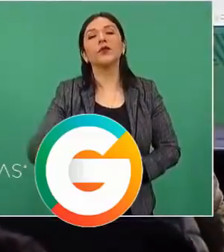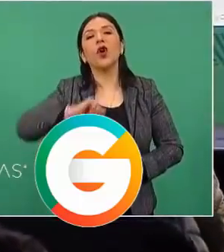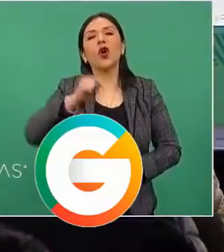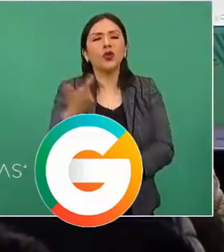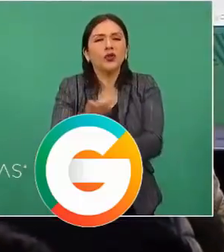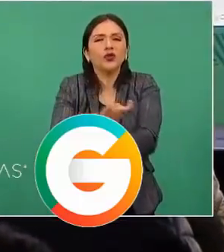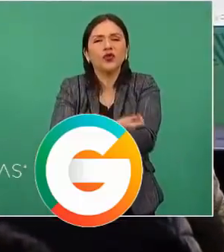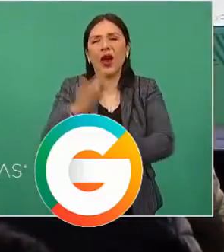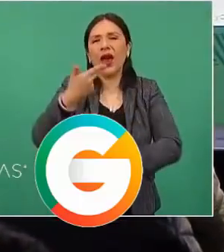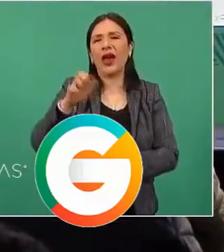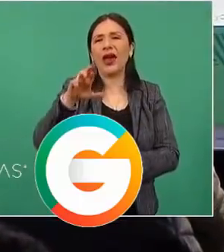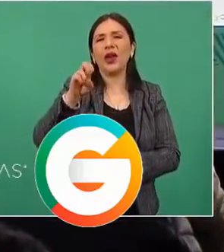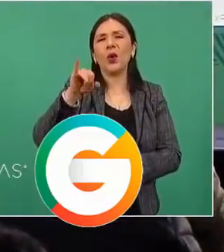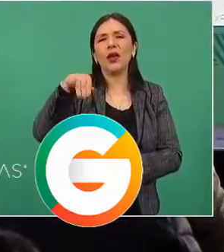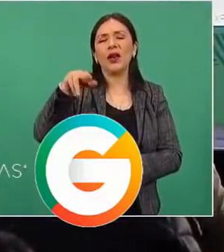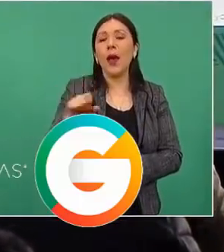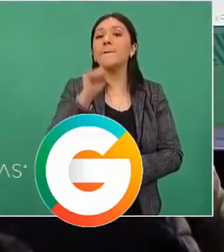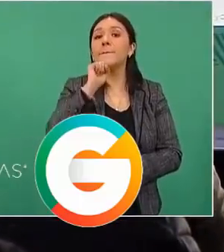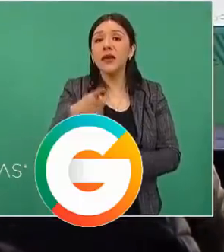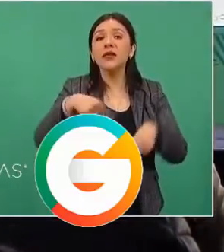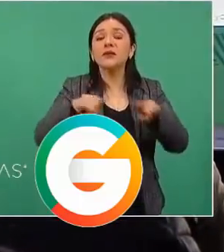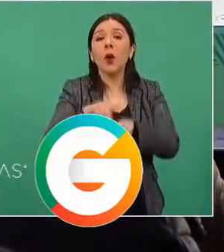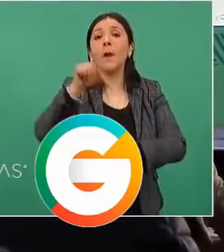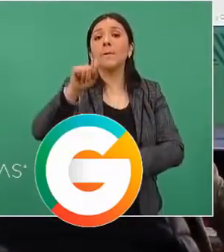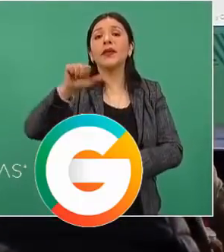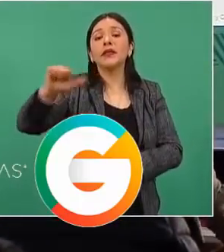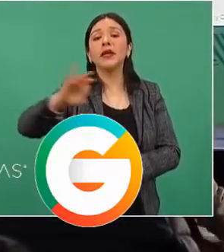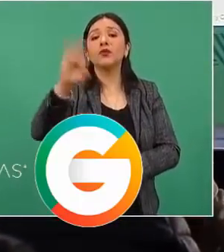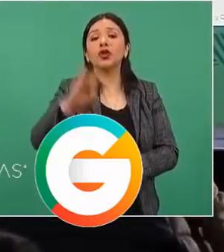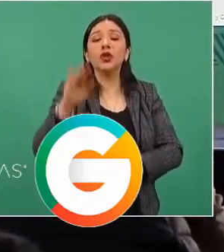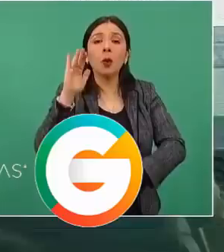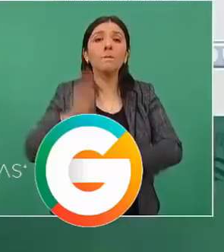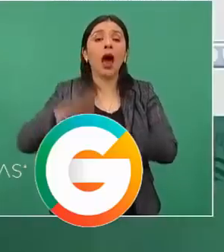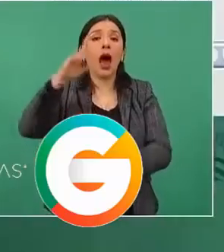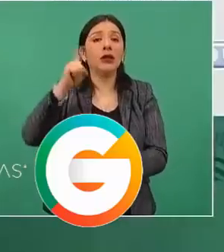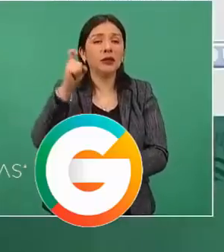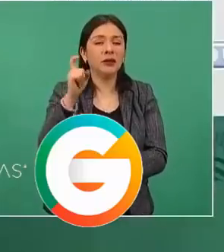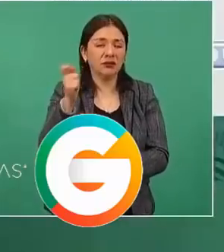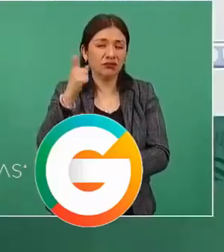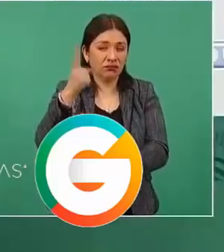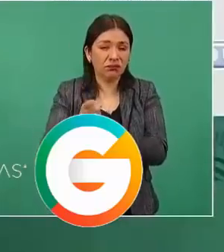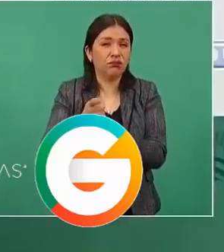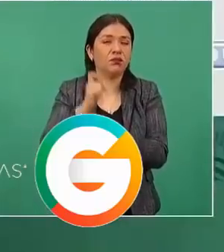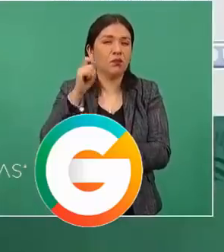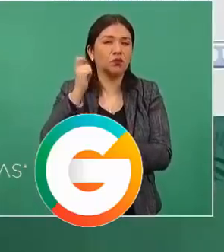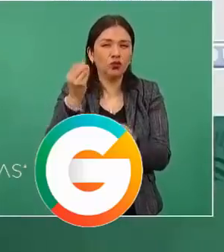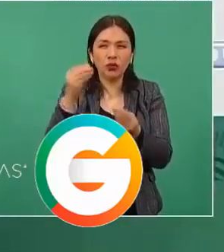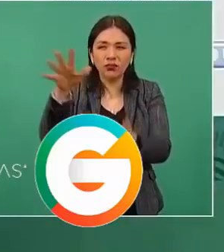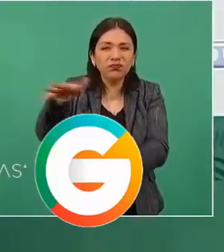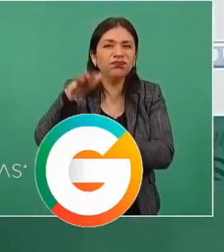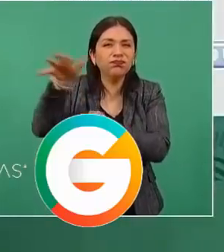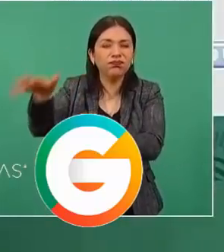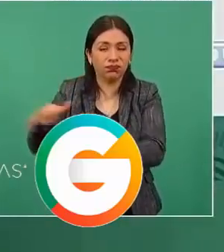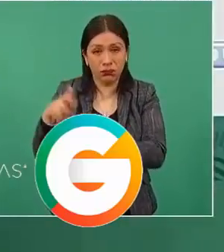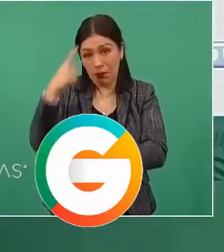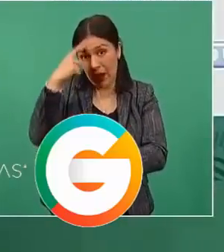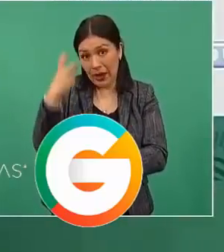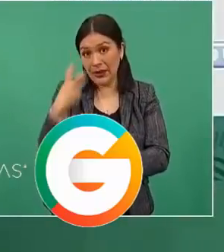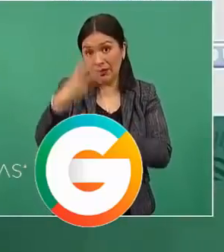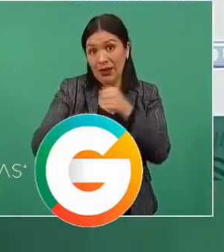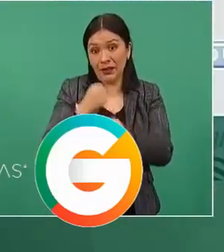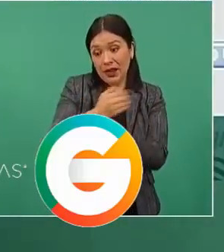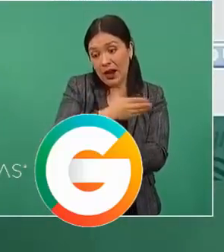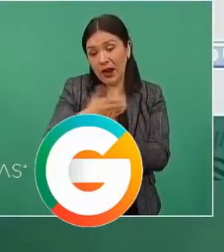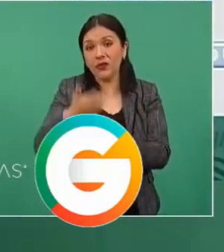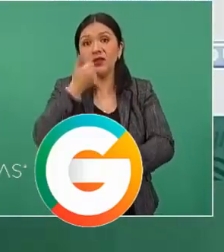de igual manera, 26 por ciento más de heroína asegurada en esta administración. En estos tres primeros años,